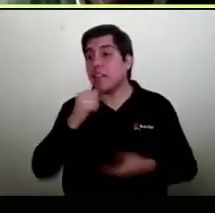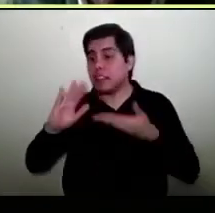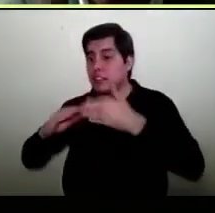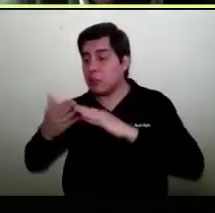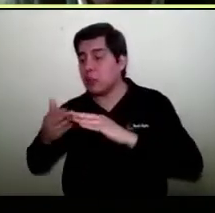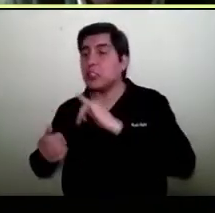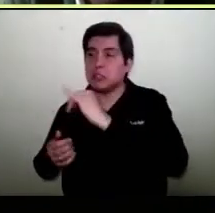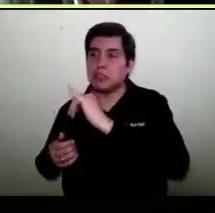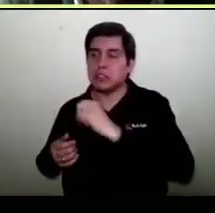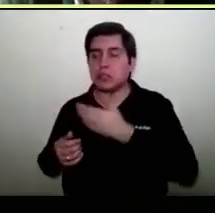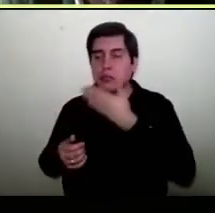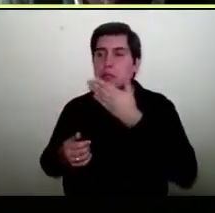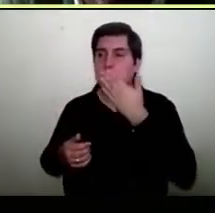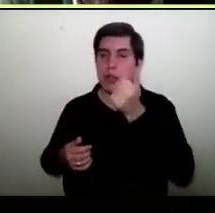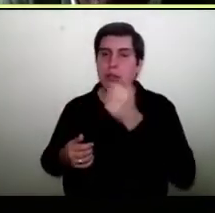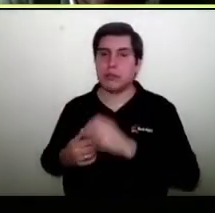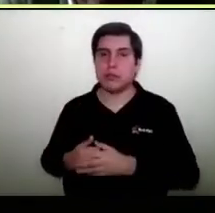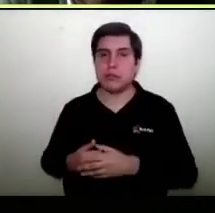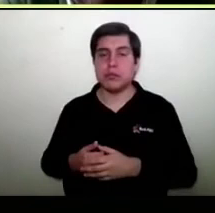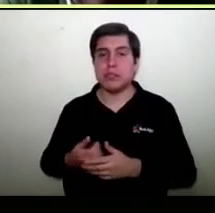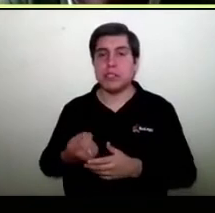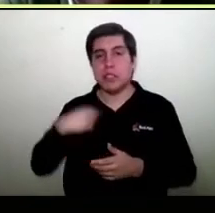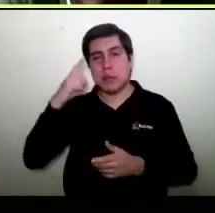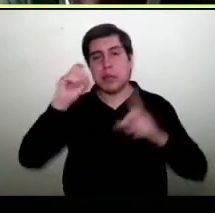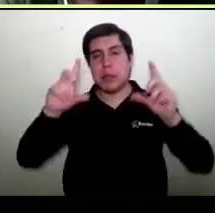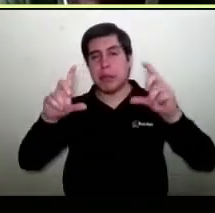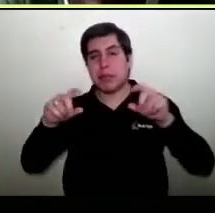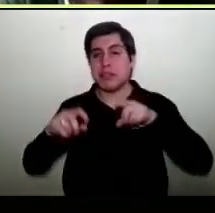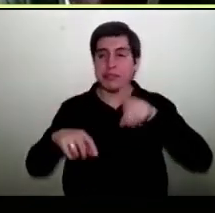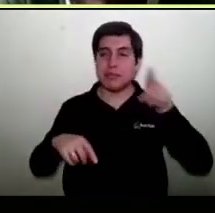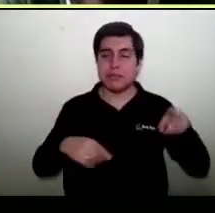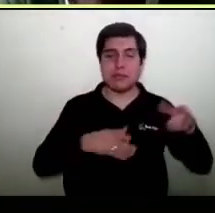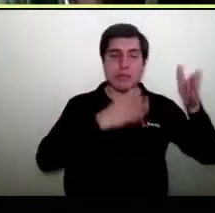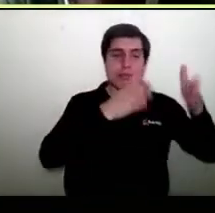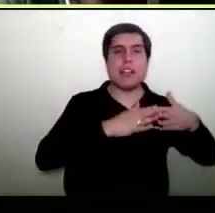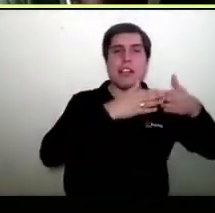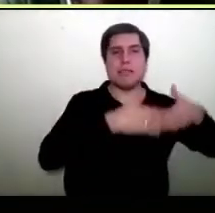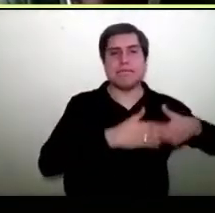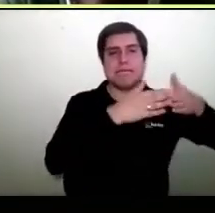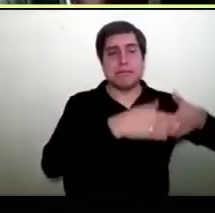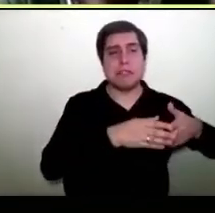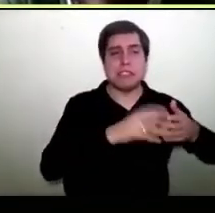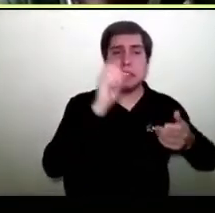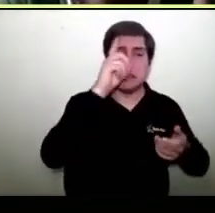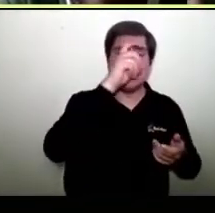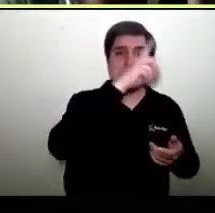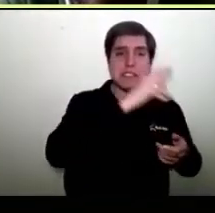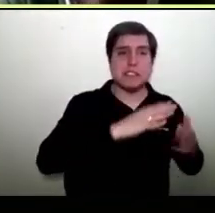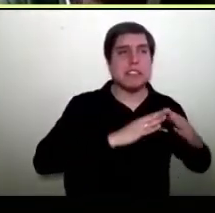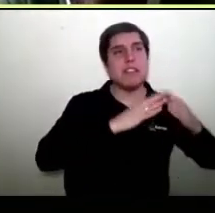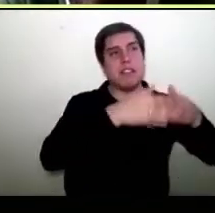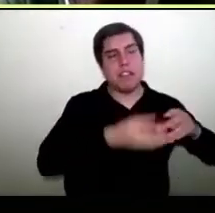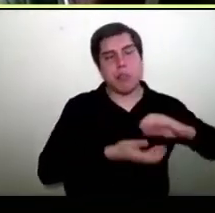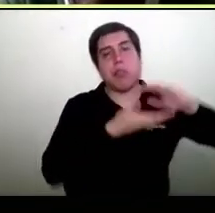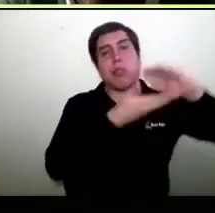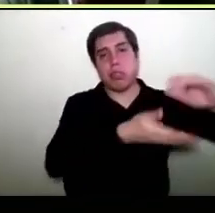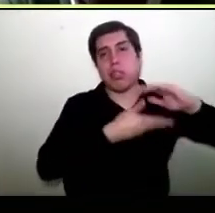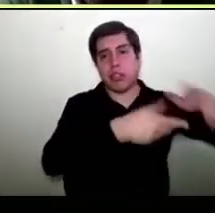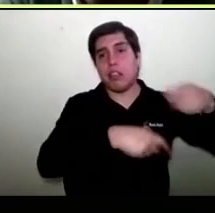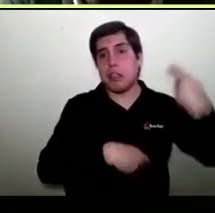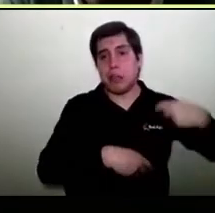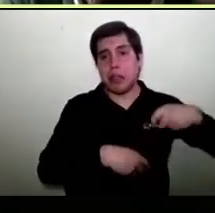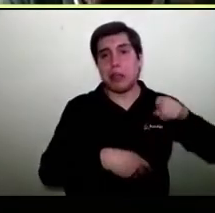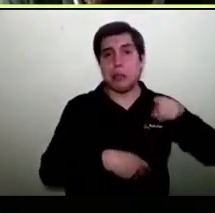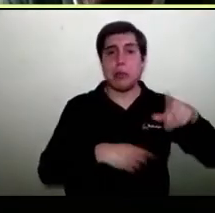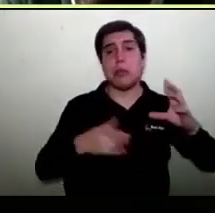sí por eso deje esto yo creo que para estos señores del lado izquierdo es más difícil el trasladar y es más costoso pero a lo mejor